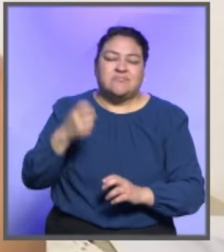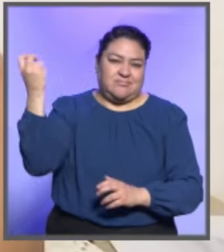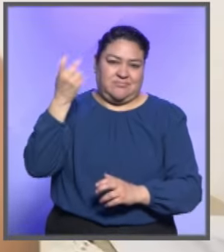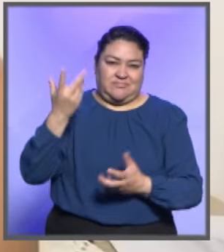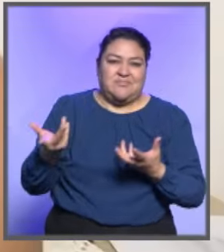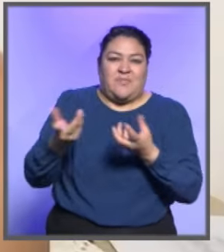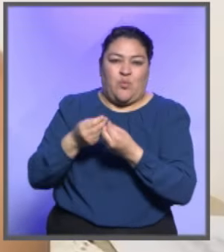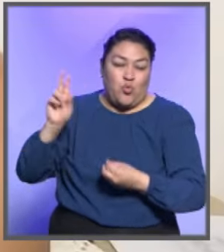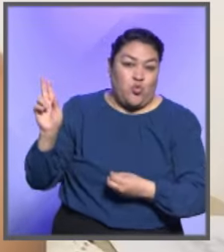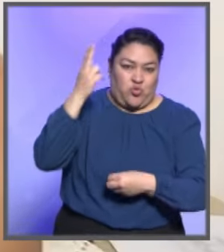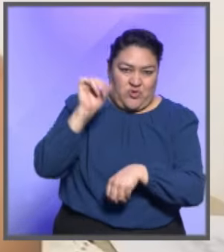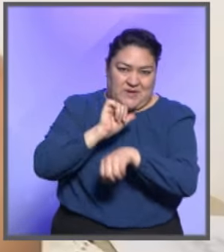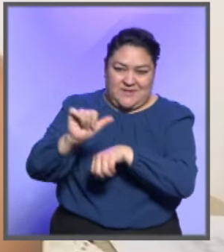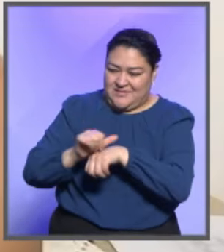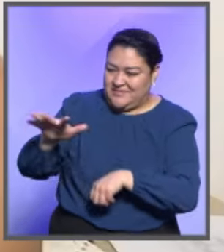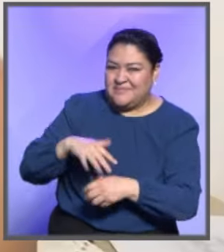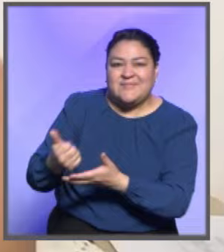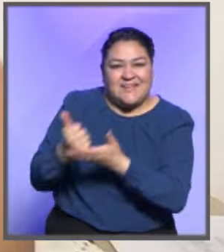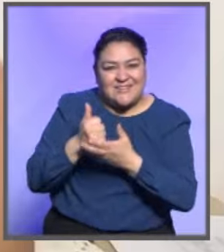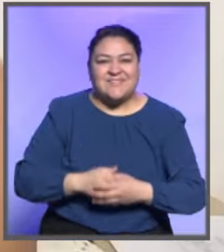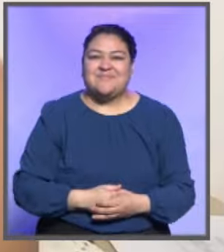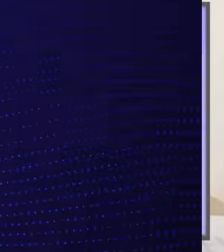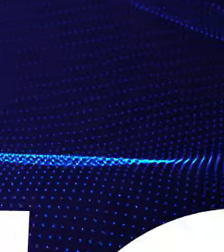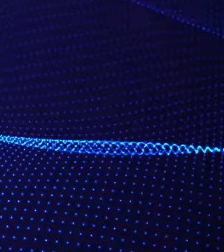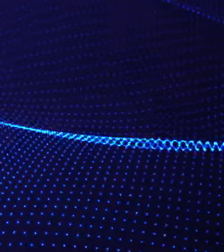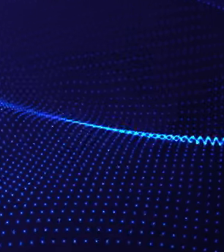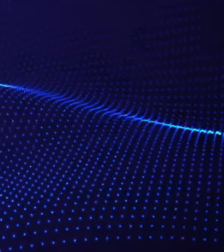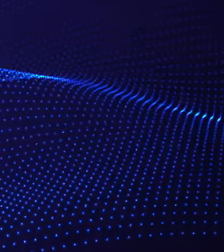Comunicaciones, en colaboración con la Universidad de Buenos Aires, Argentina.